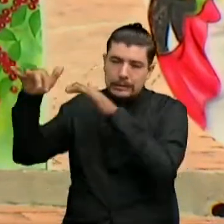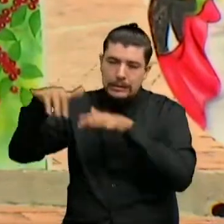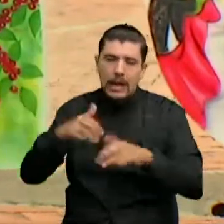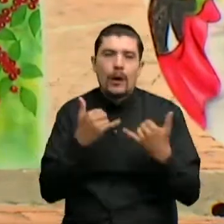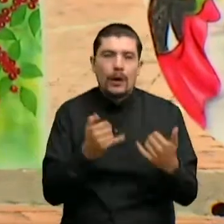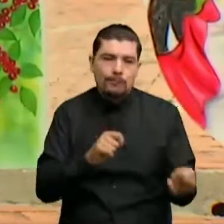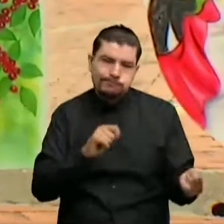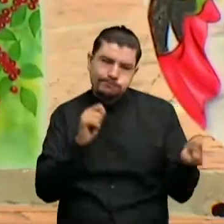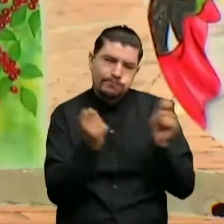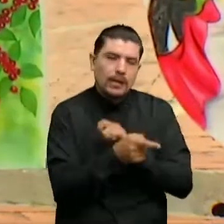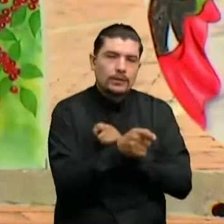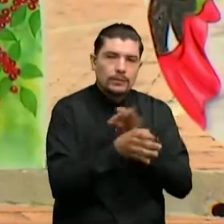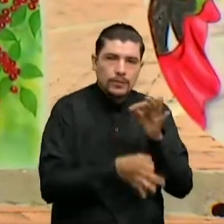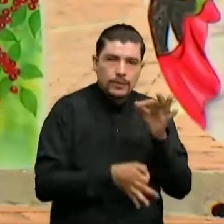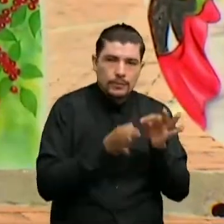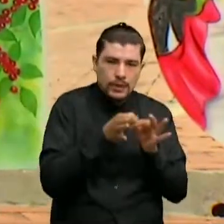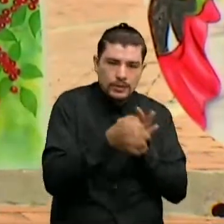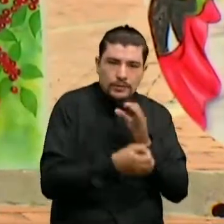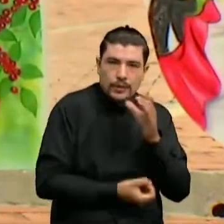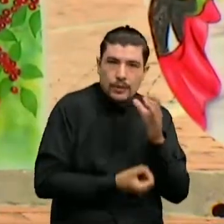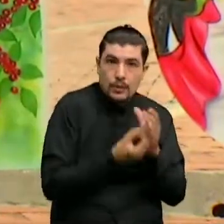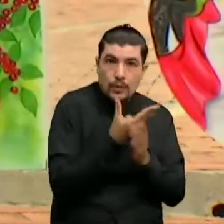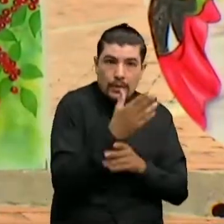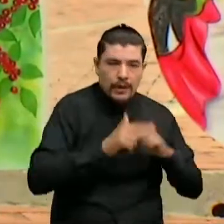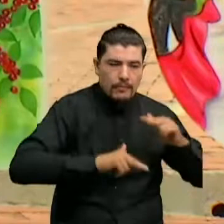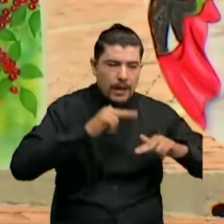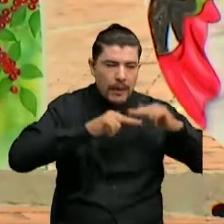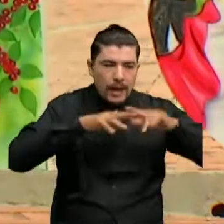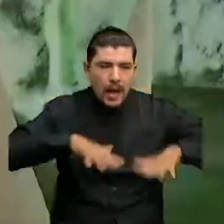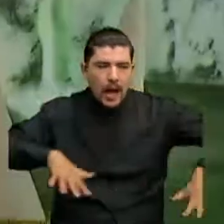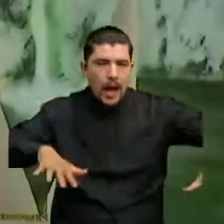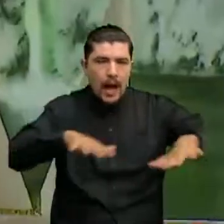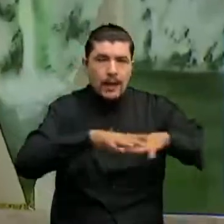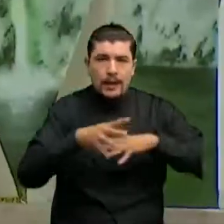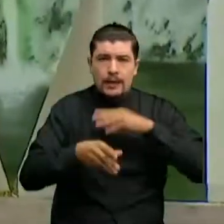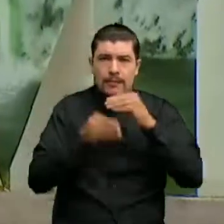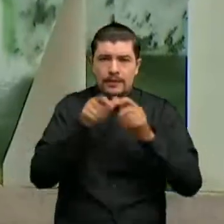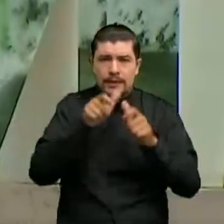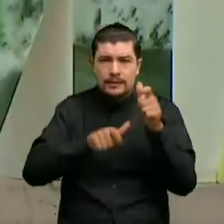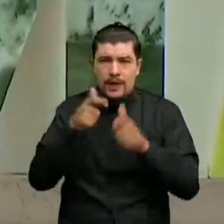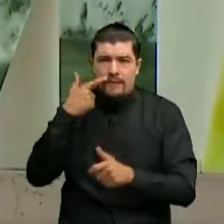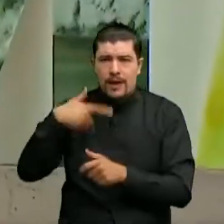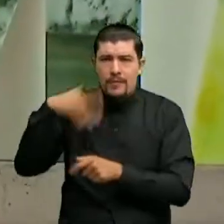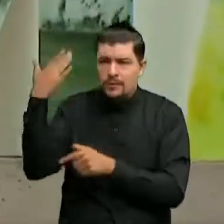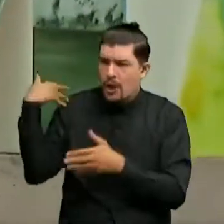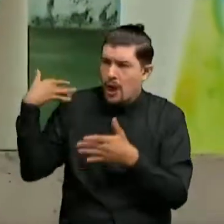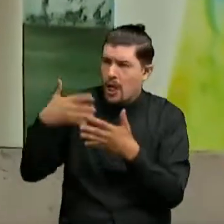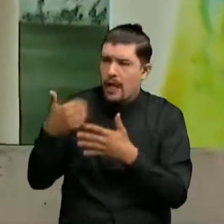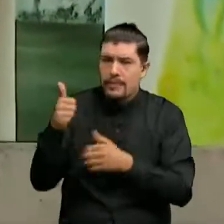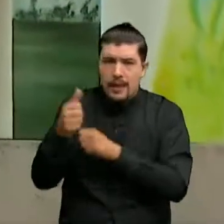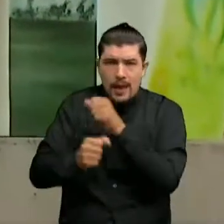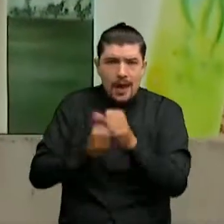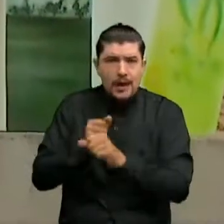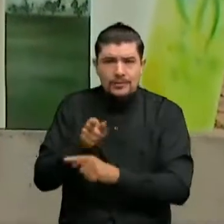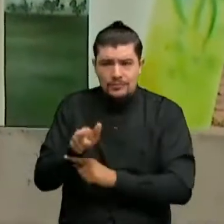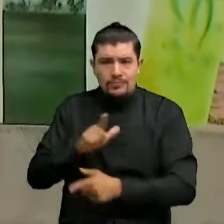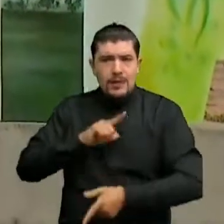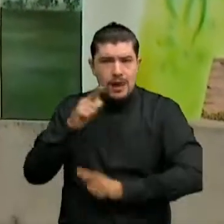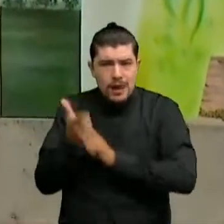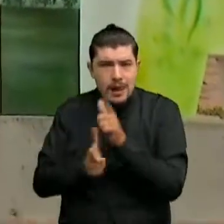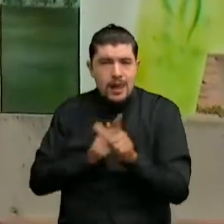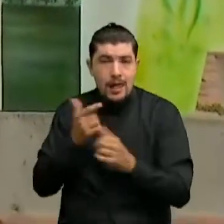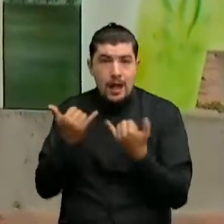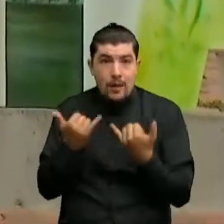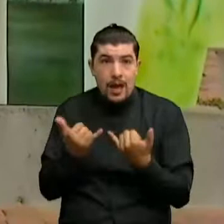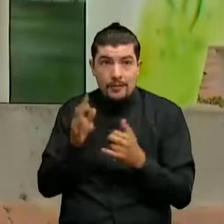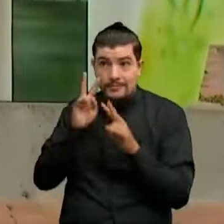habitantes de este municipio Sin lugar a dudas también de diferentes personalidades Que a lo largo de esta década Lucharon para que hoy lo